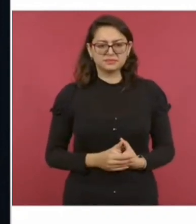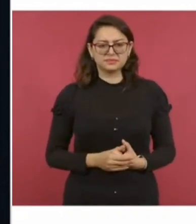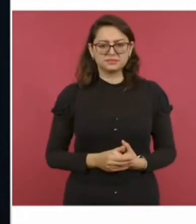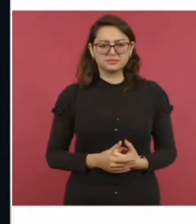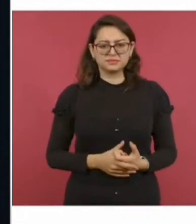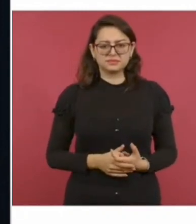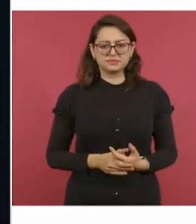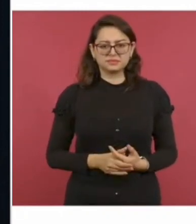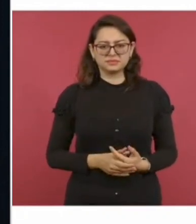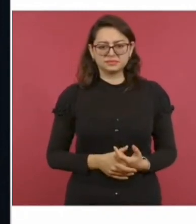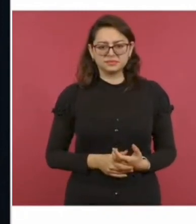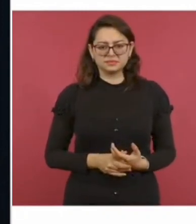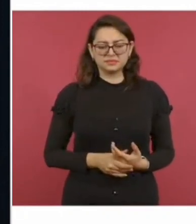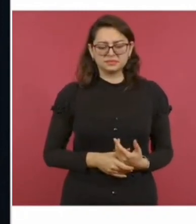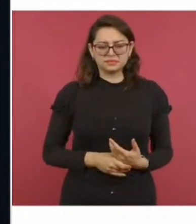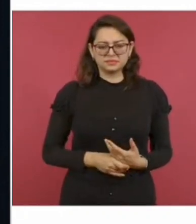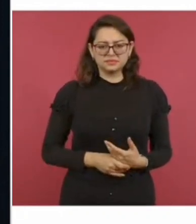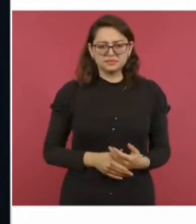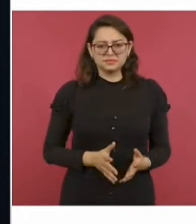lo voy a leer,